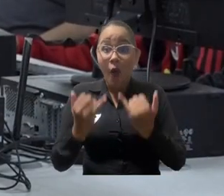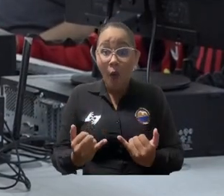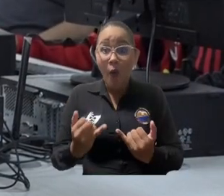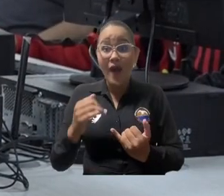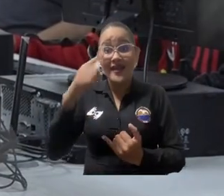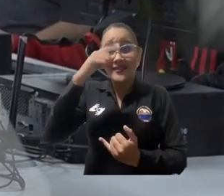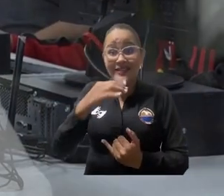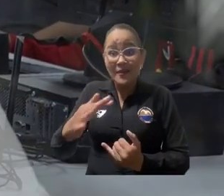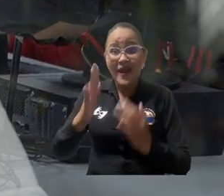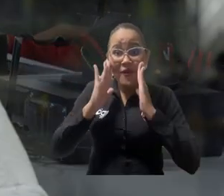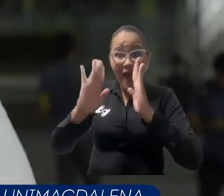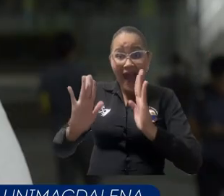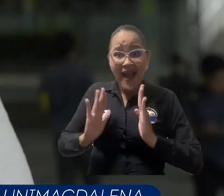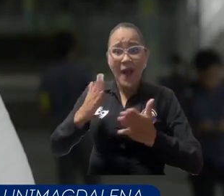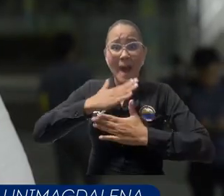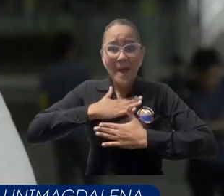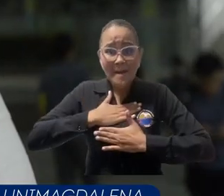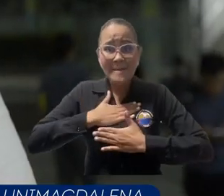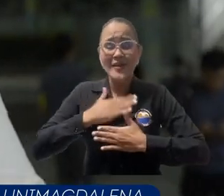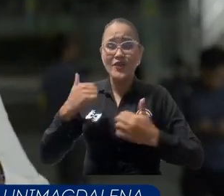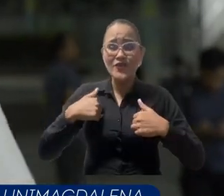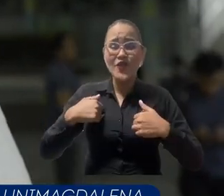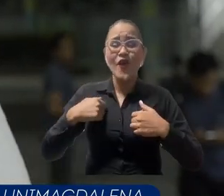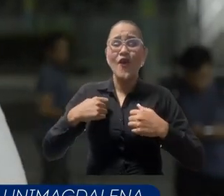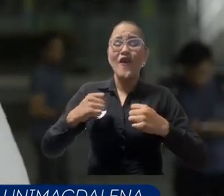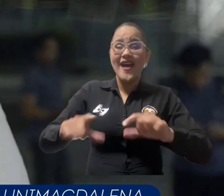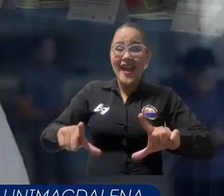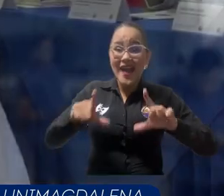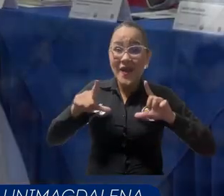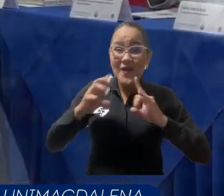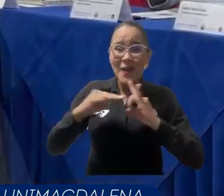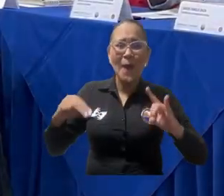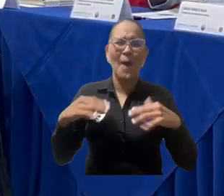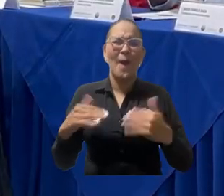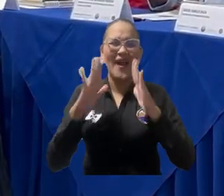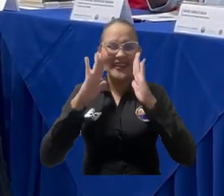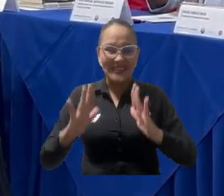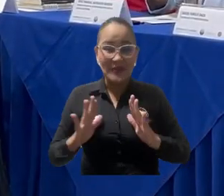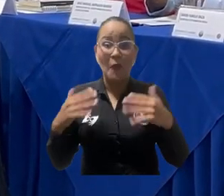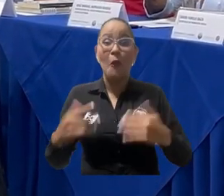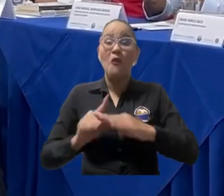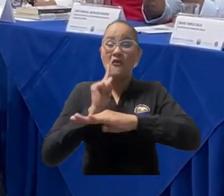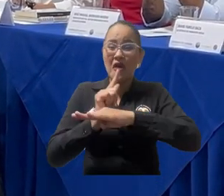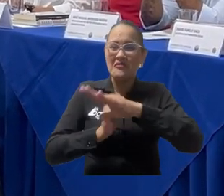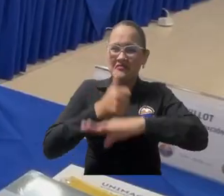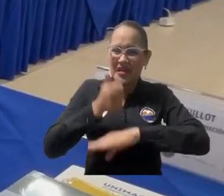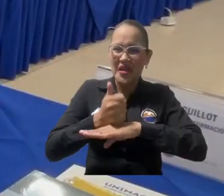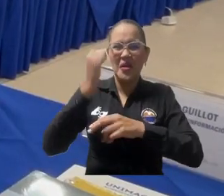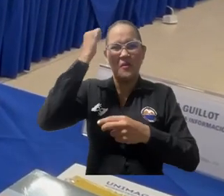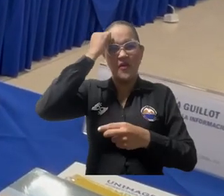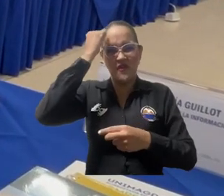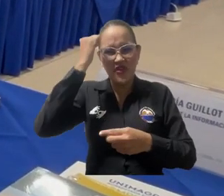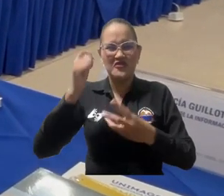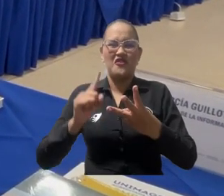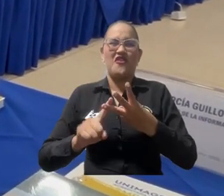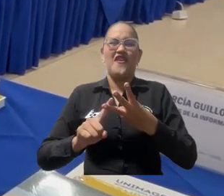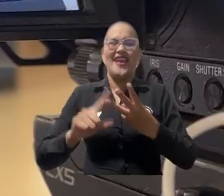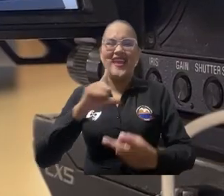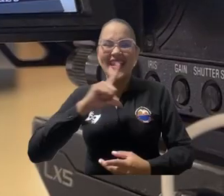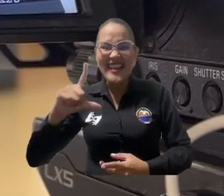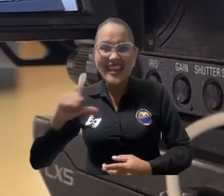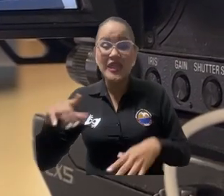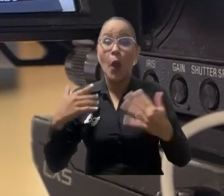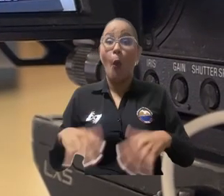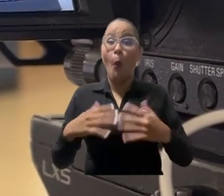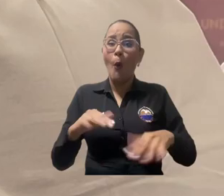confiar en el egresado de la Universidad del Magdalena, en el estudiante de la Universidad del Magdalena. Decanos, docentes, secretarios y líderes resaltaron los